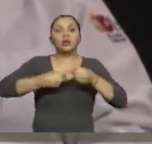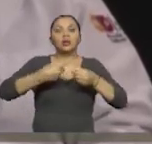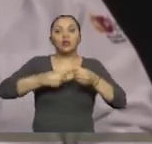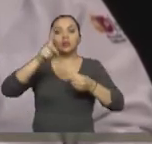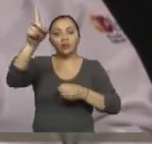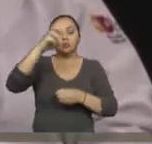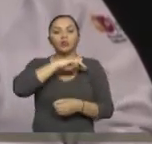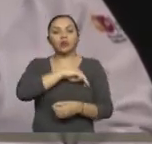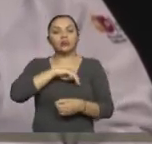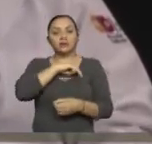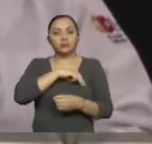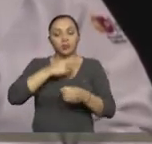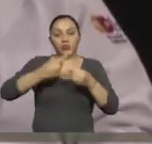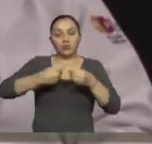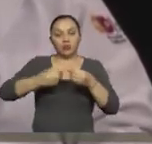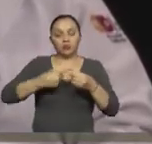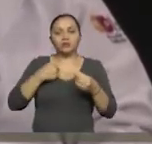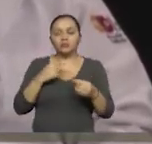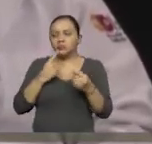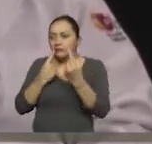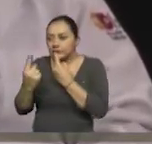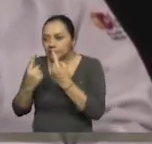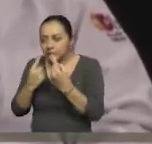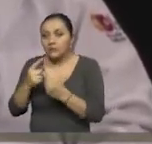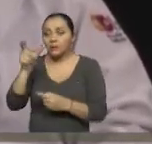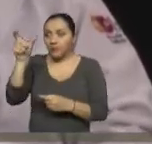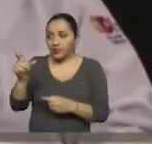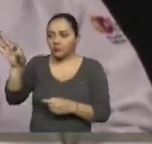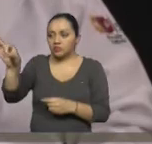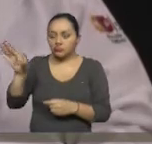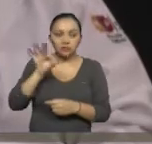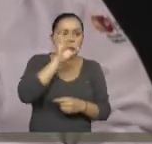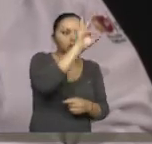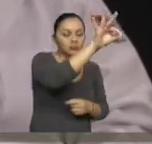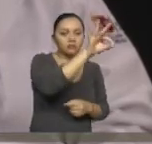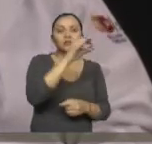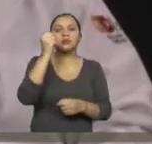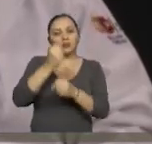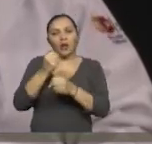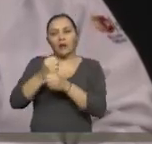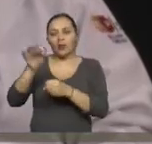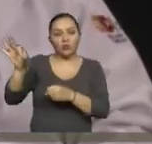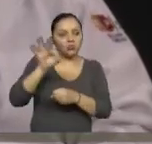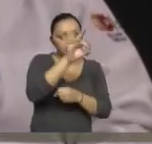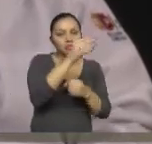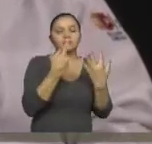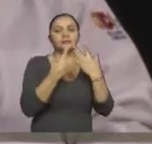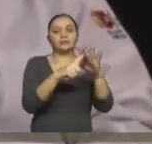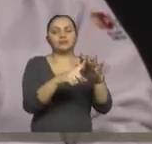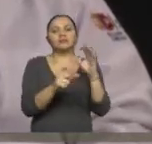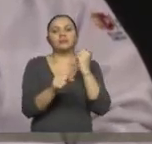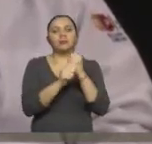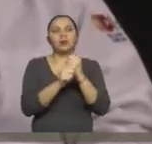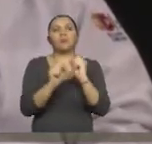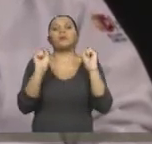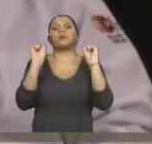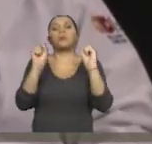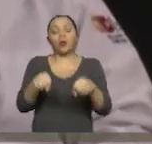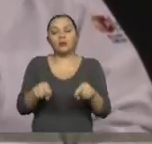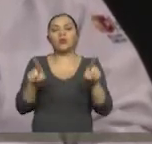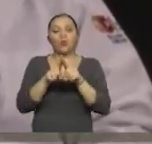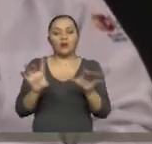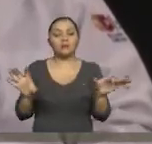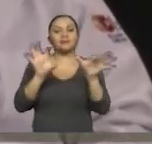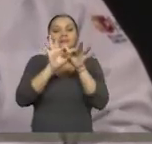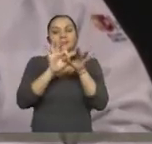a través de las cuales nosotros estamos refiriendo a las personas en busca de una integración laboral, que va a permitir de la mano